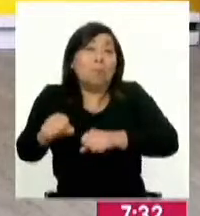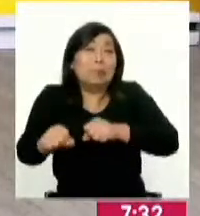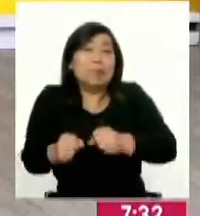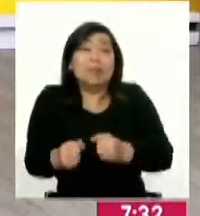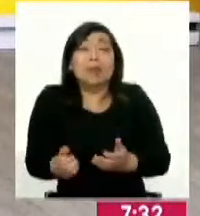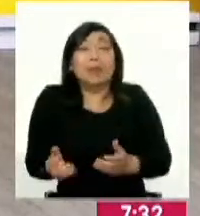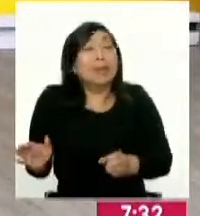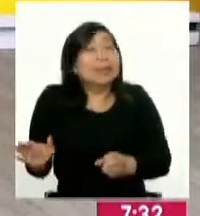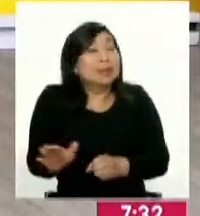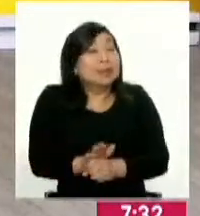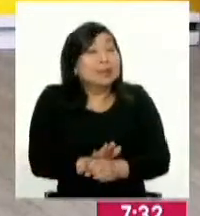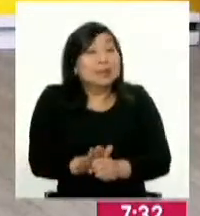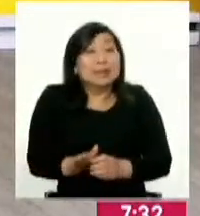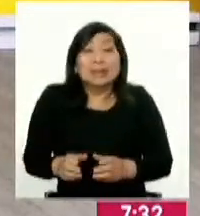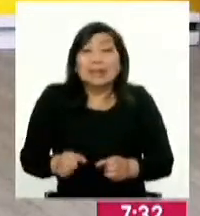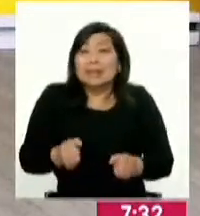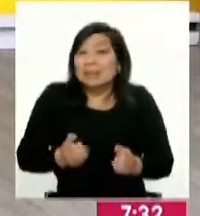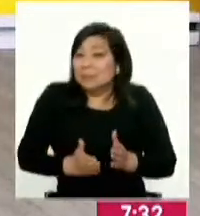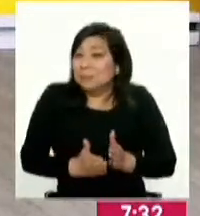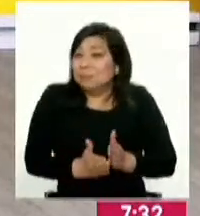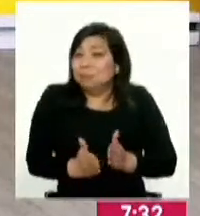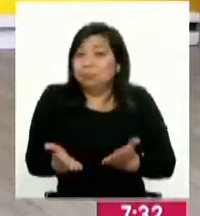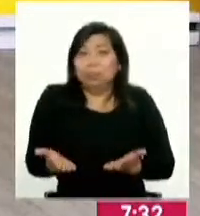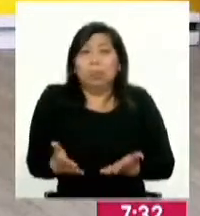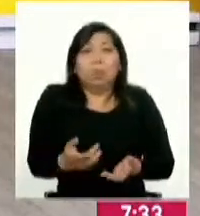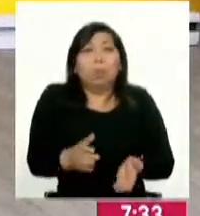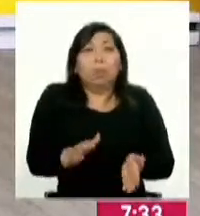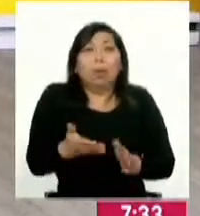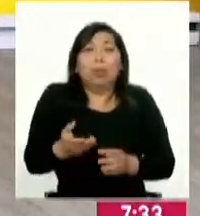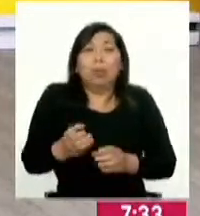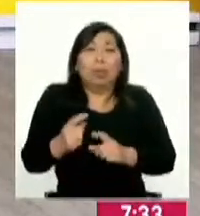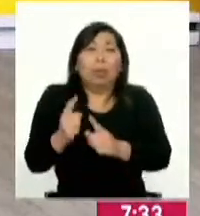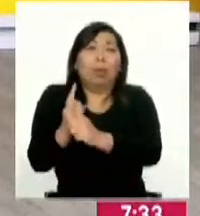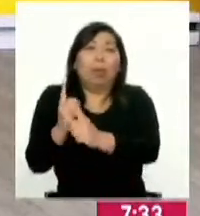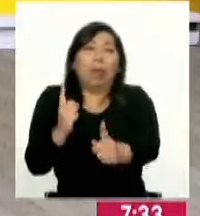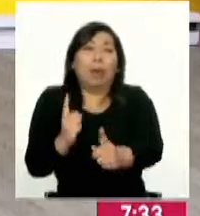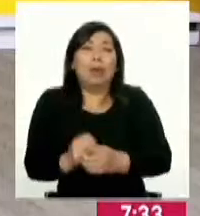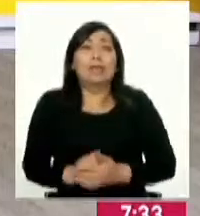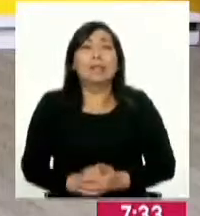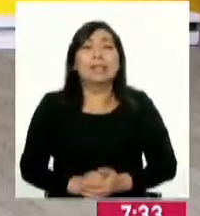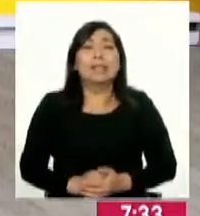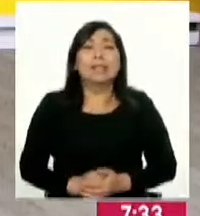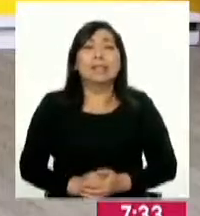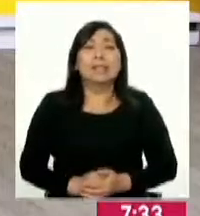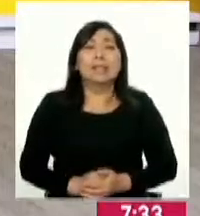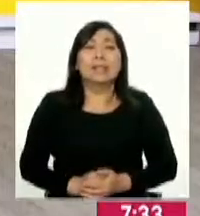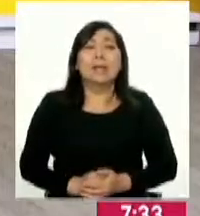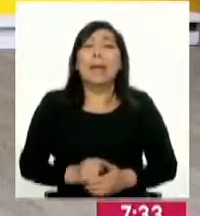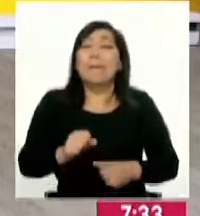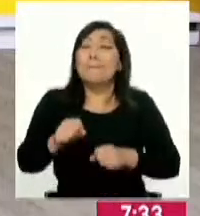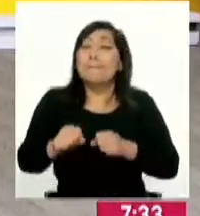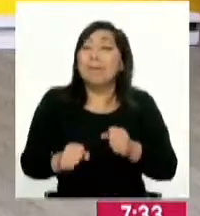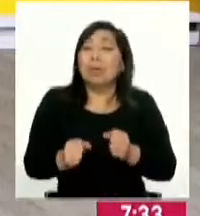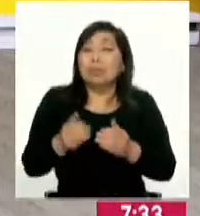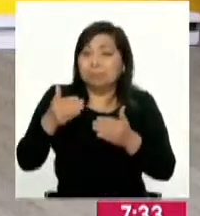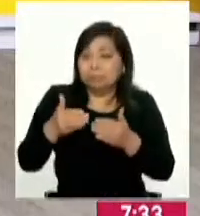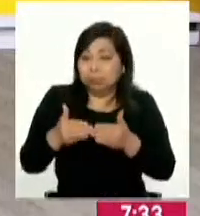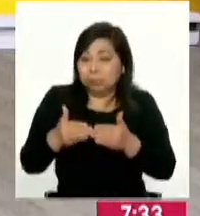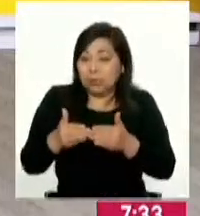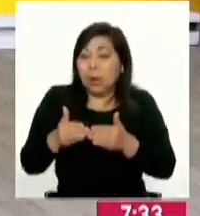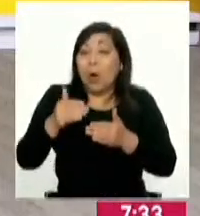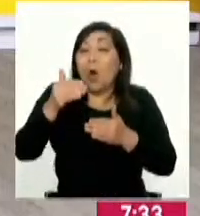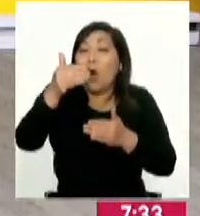Complicado, además ni ciclovías y uno terminaría muerto por la distancia. Yo decía irte en bicicleta a una estación